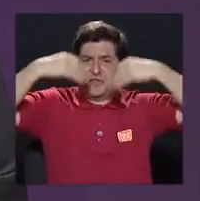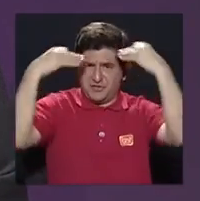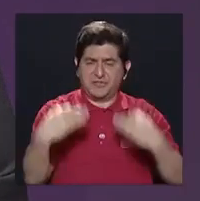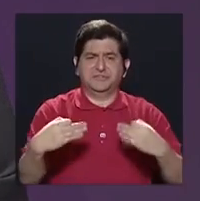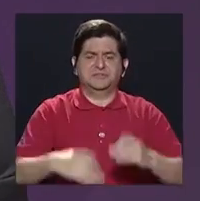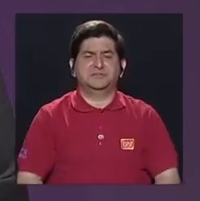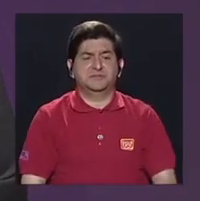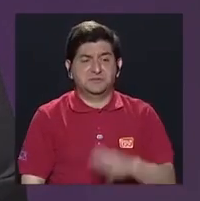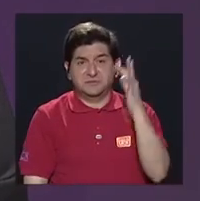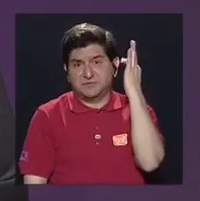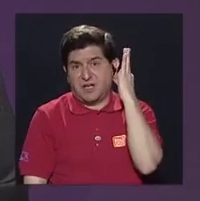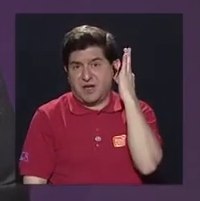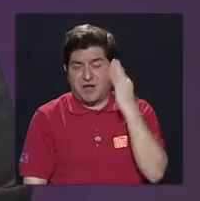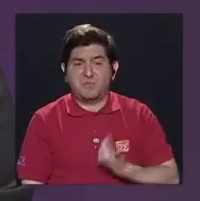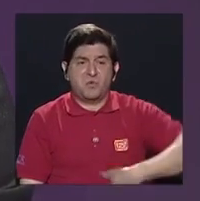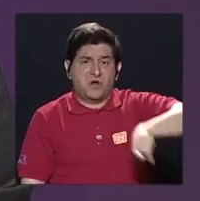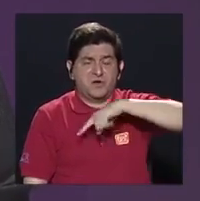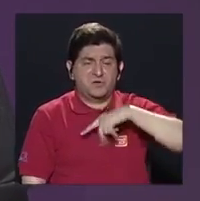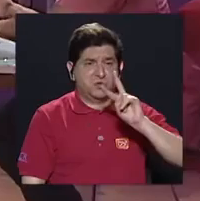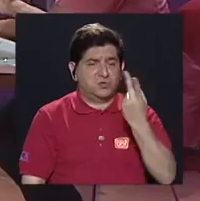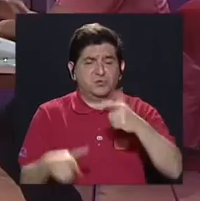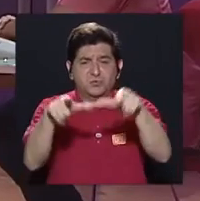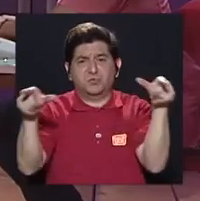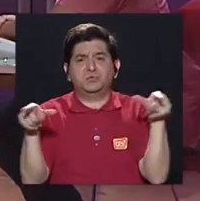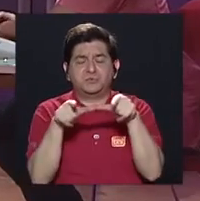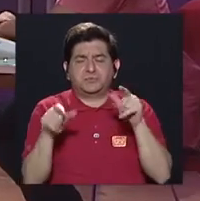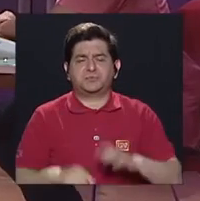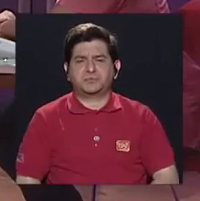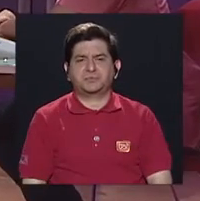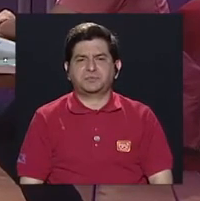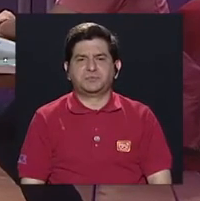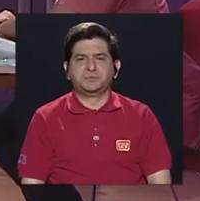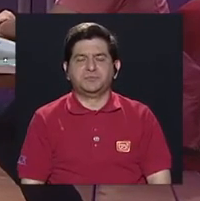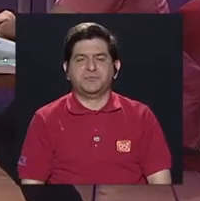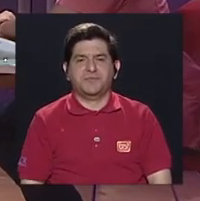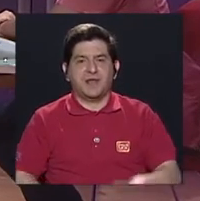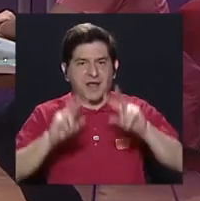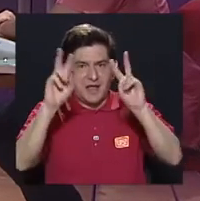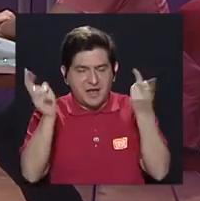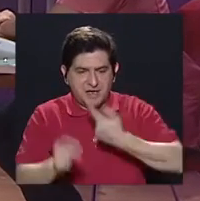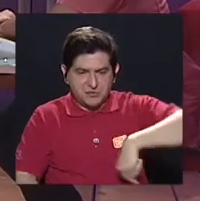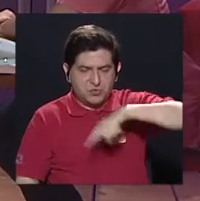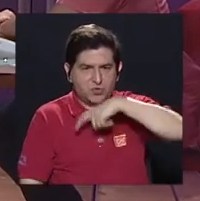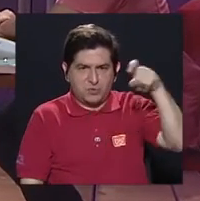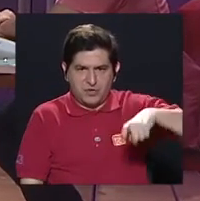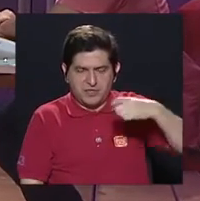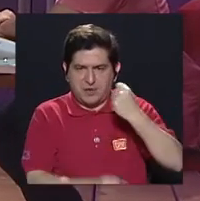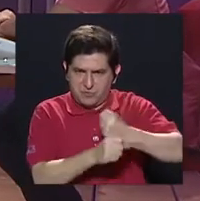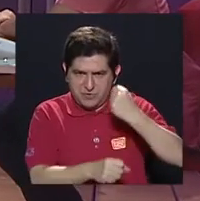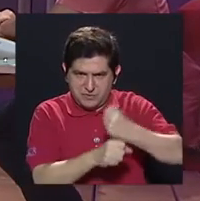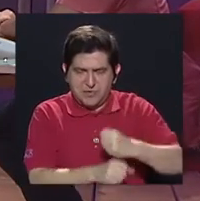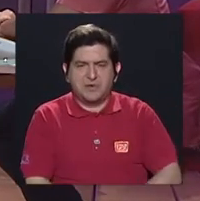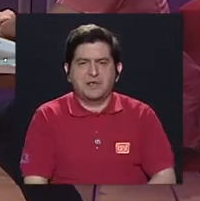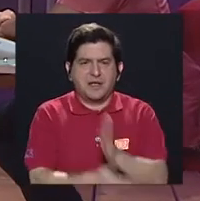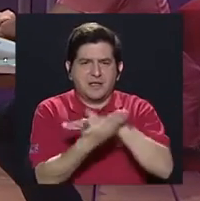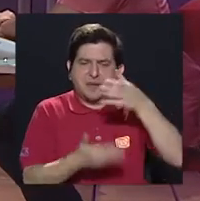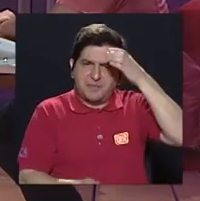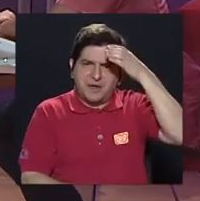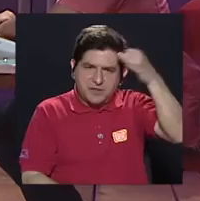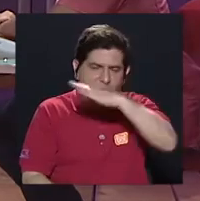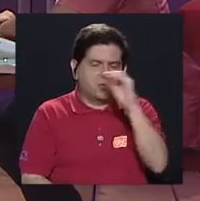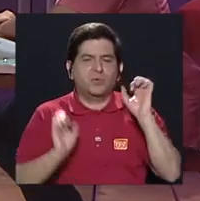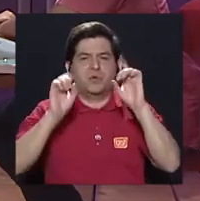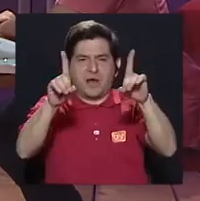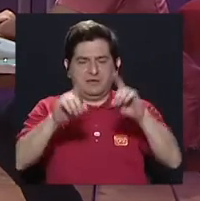decisiones, y las mujeres quedamos en un segundo plan. Sí, un tema que nosotros debemos de trabajar, que es la parte cultural y la educación,